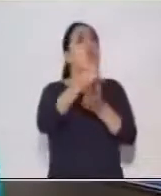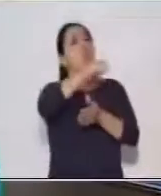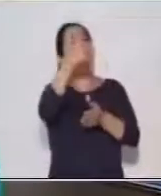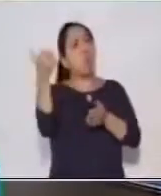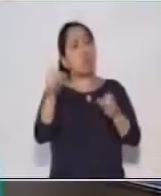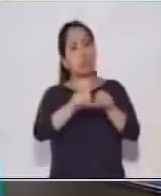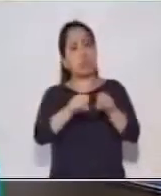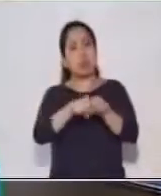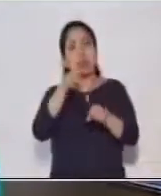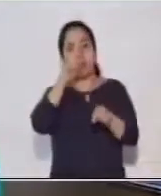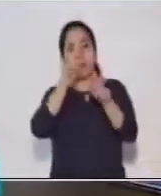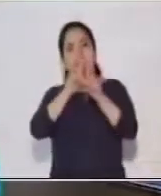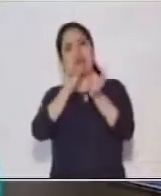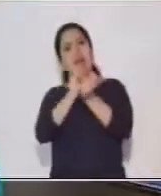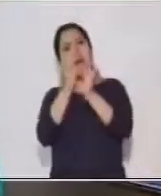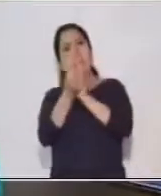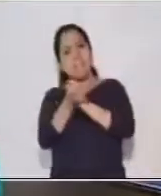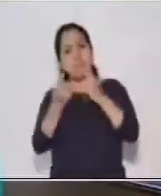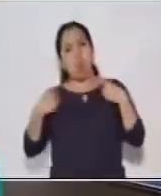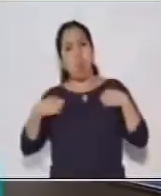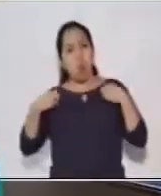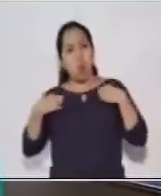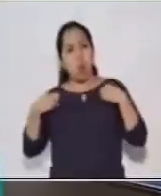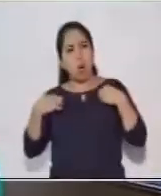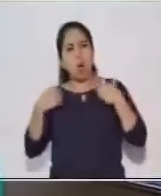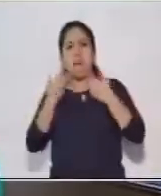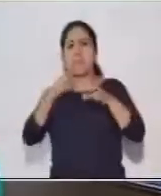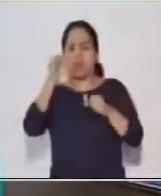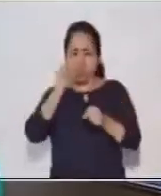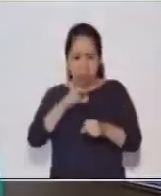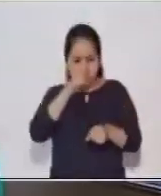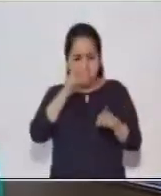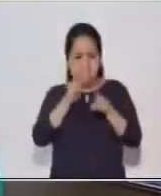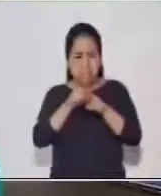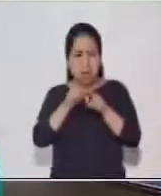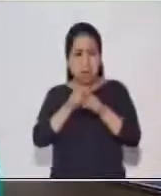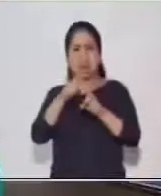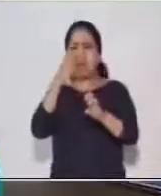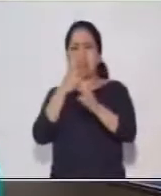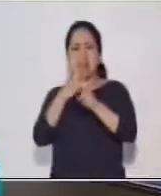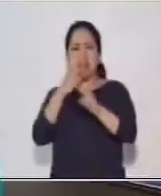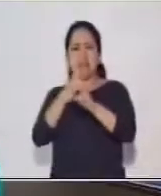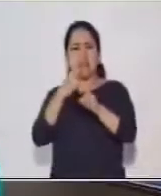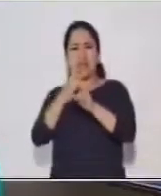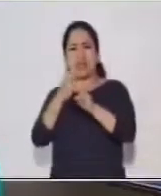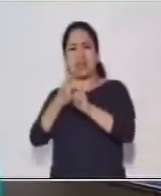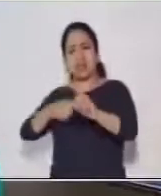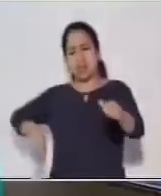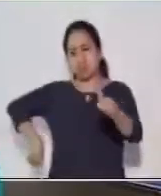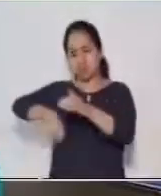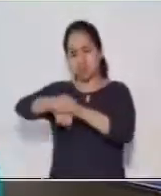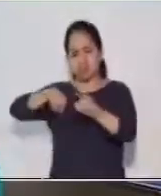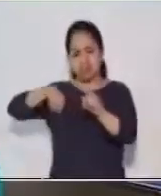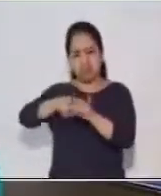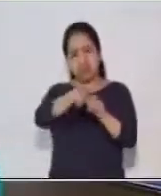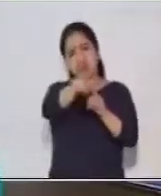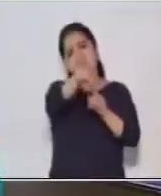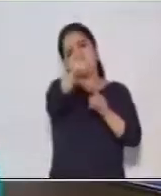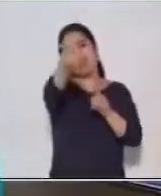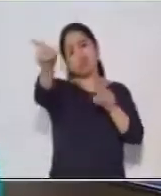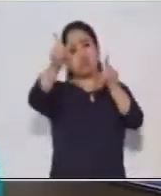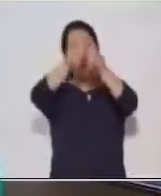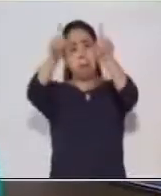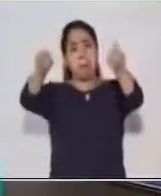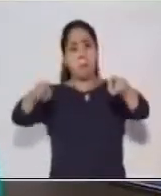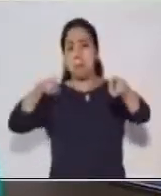cambió de ropa, pero aún así le costaba acertar al patear la pelota. A la hora